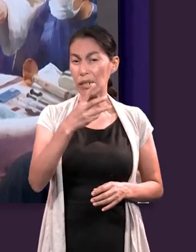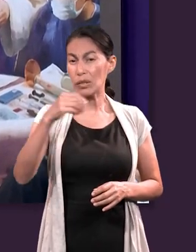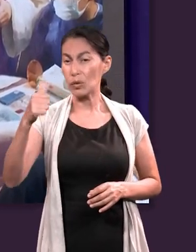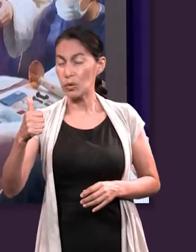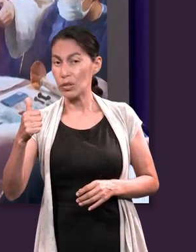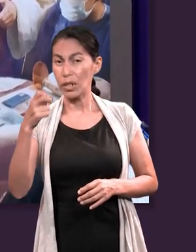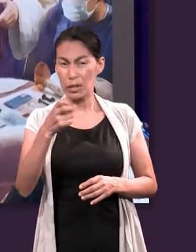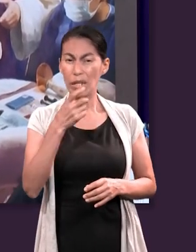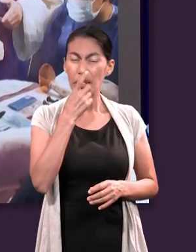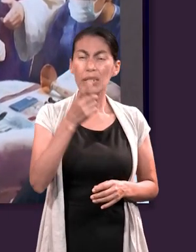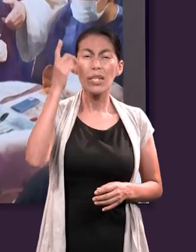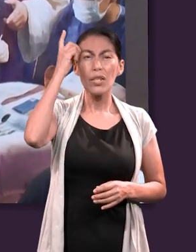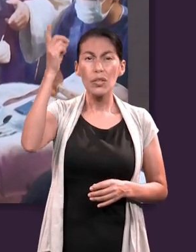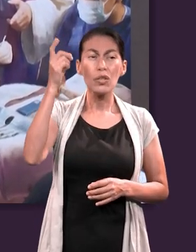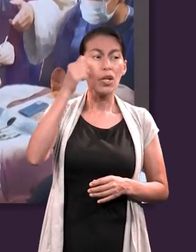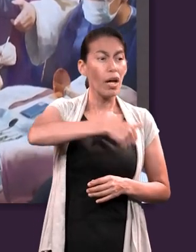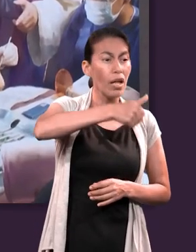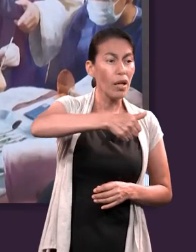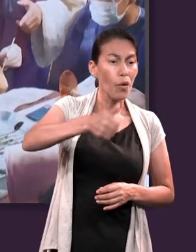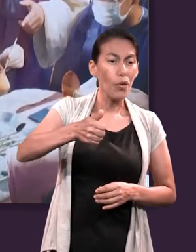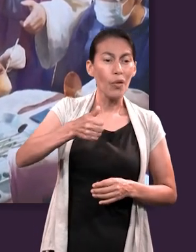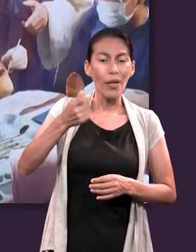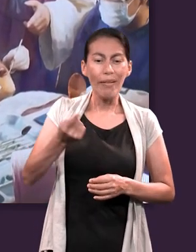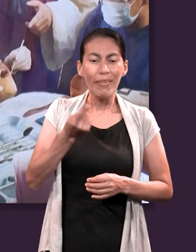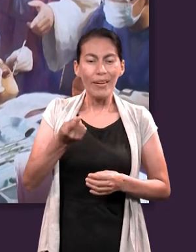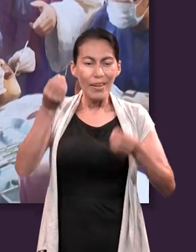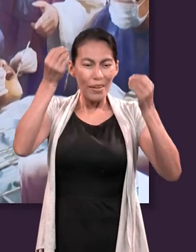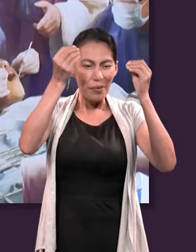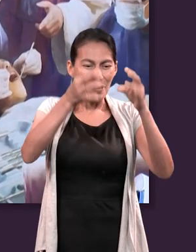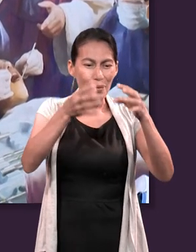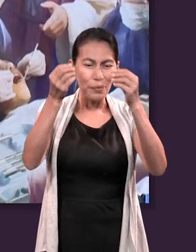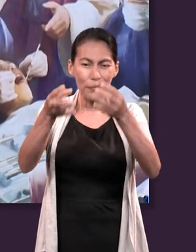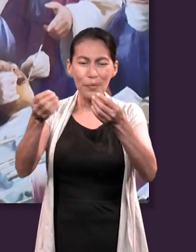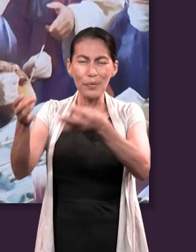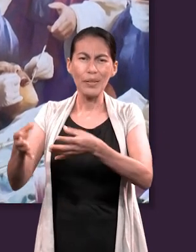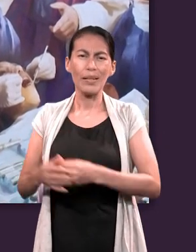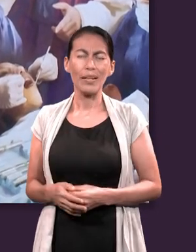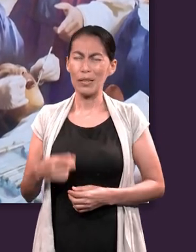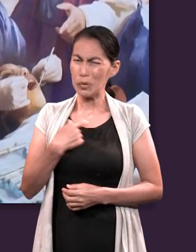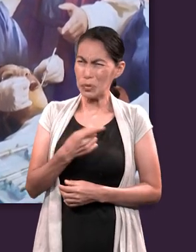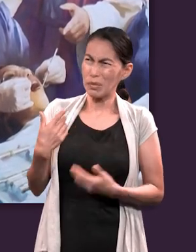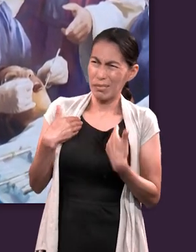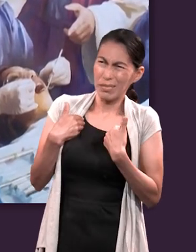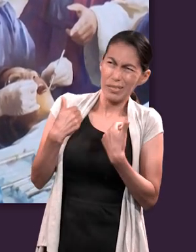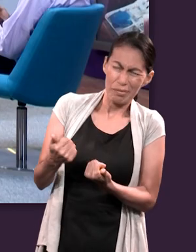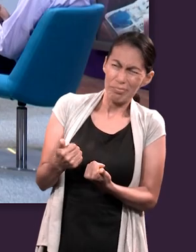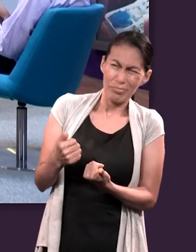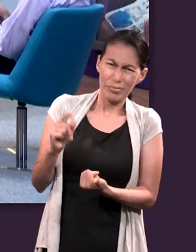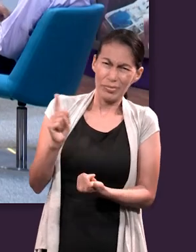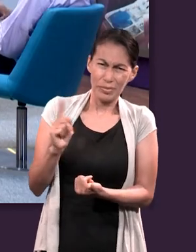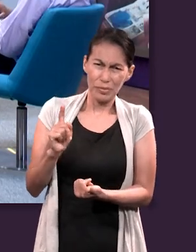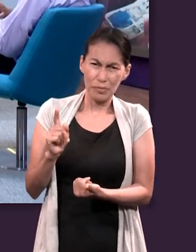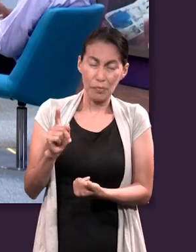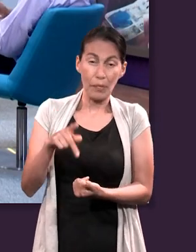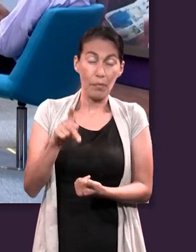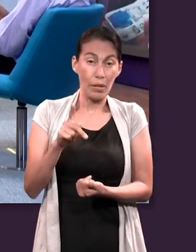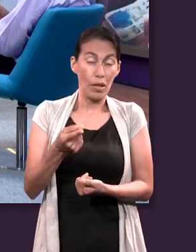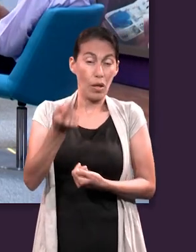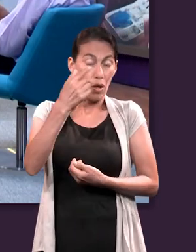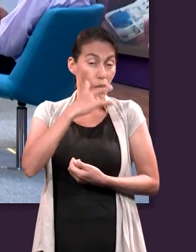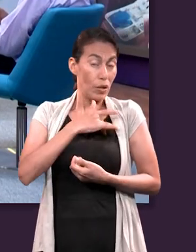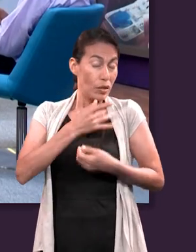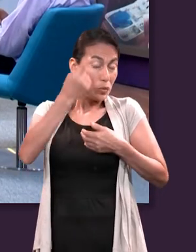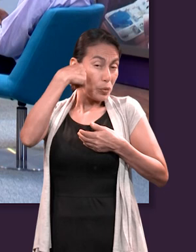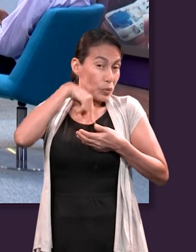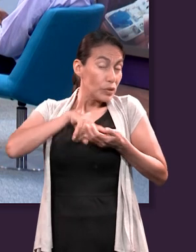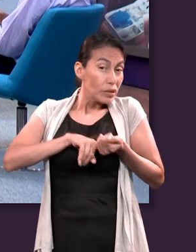nosotros eternidad a pesar de que no alcancemos a comprender todo lo que ha hecho. Entonces nos damos cuenta como